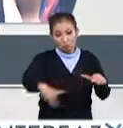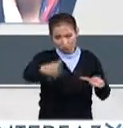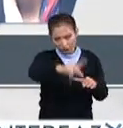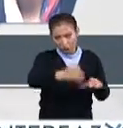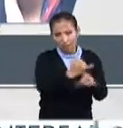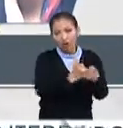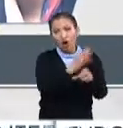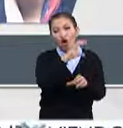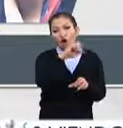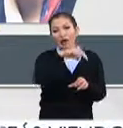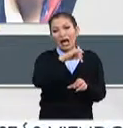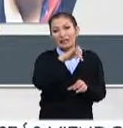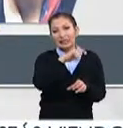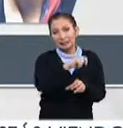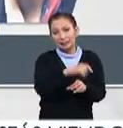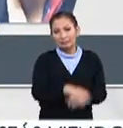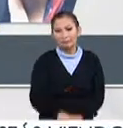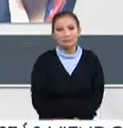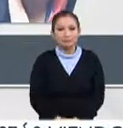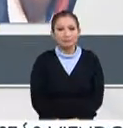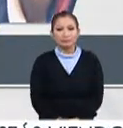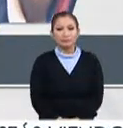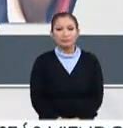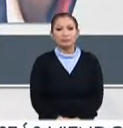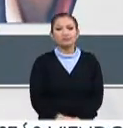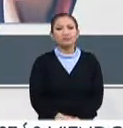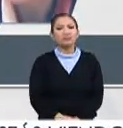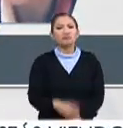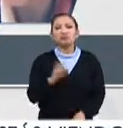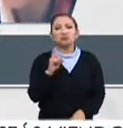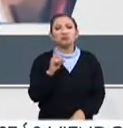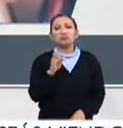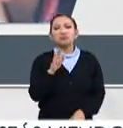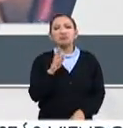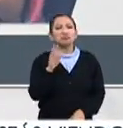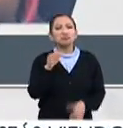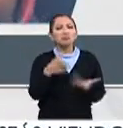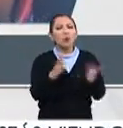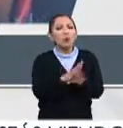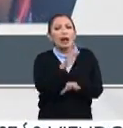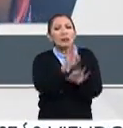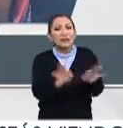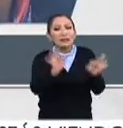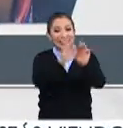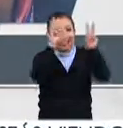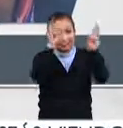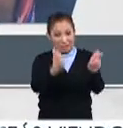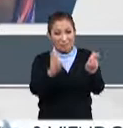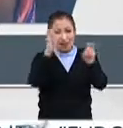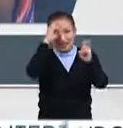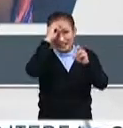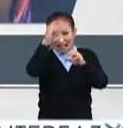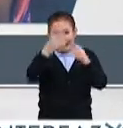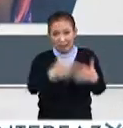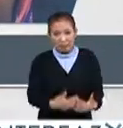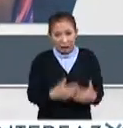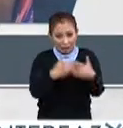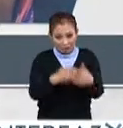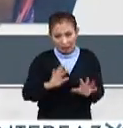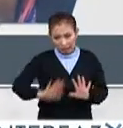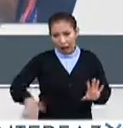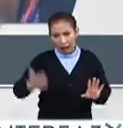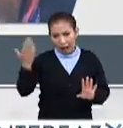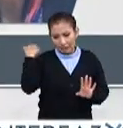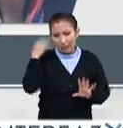investigación de CONACI. Doctora, ¿cuál es la relevancia de que en un tema como la inteligencia artificial, ya lo